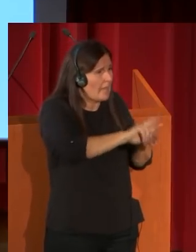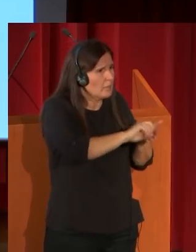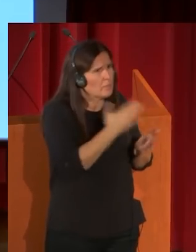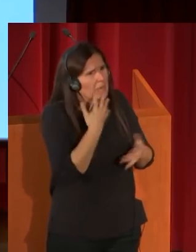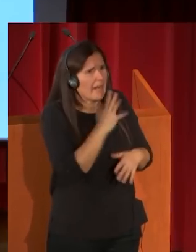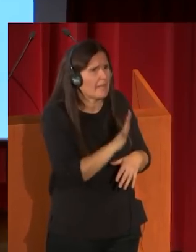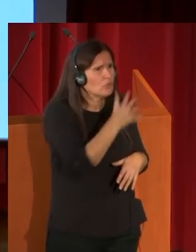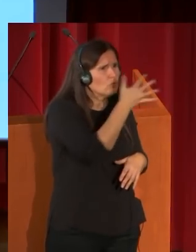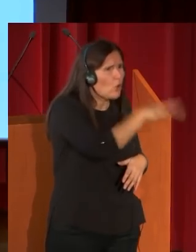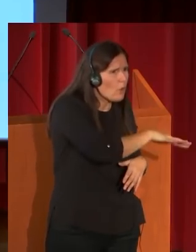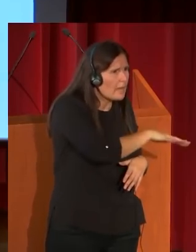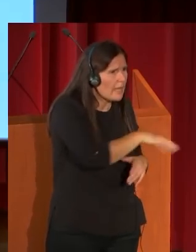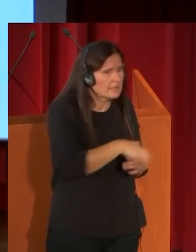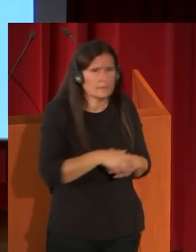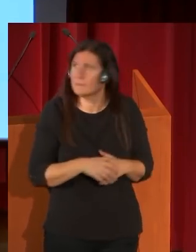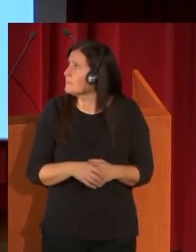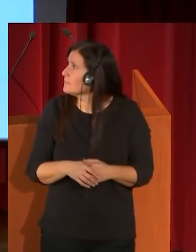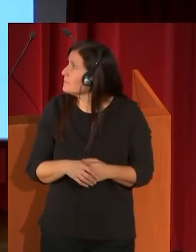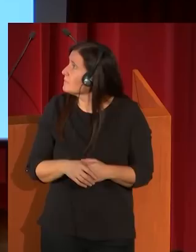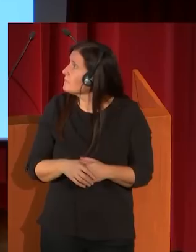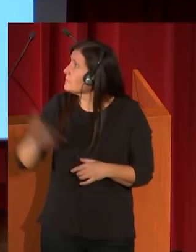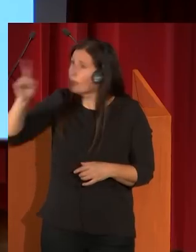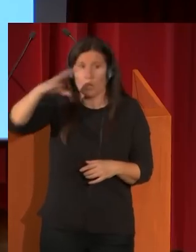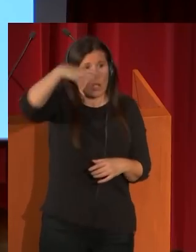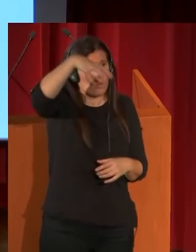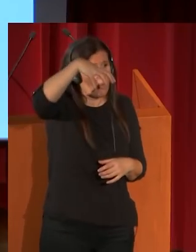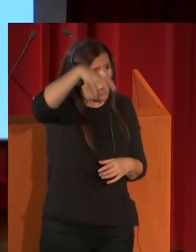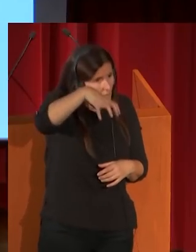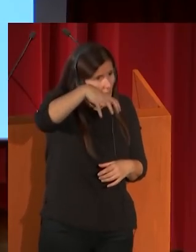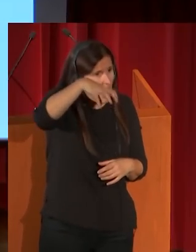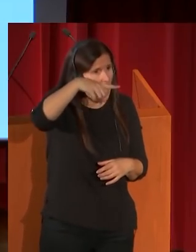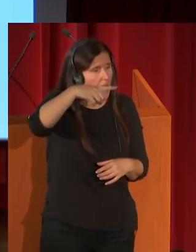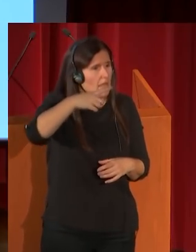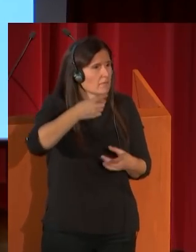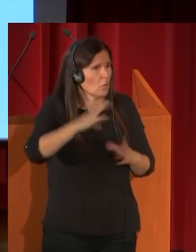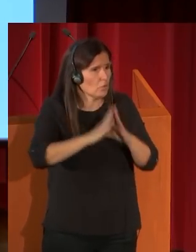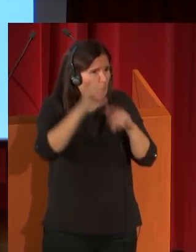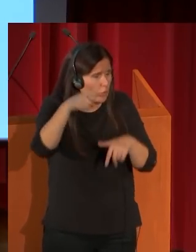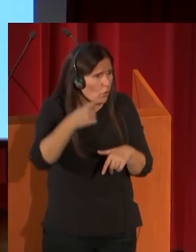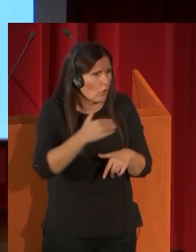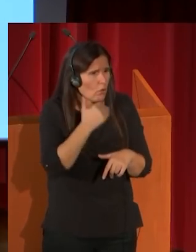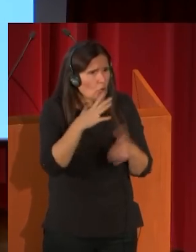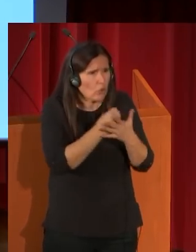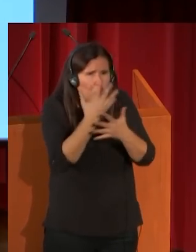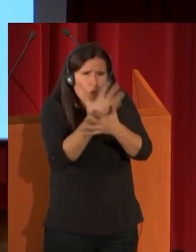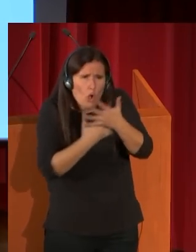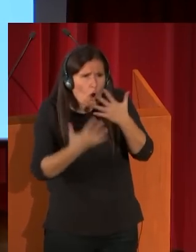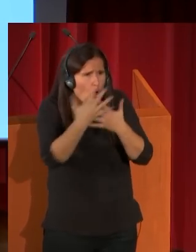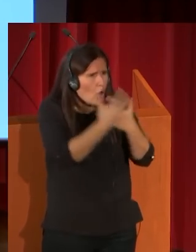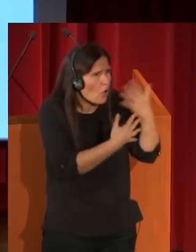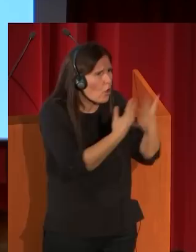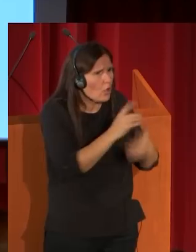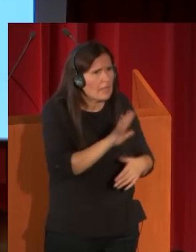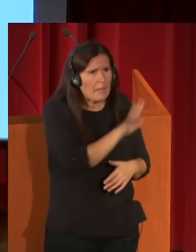Aquí esta cúpula rebajada con la tumba de un santón. Y todo ello combinado de un modo que podemos considerar que es